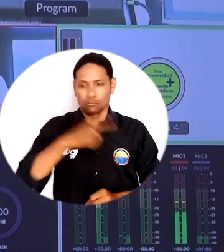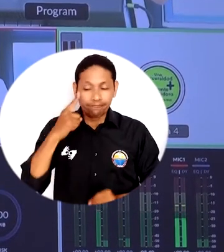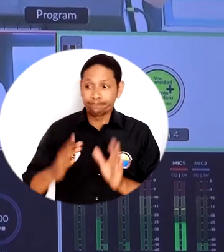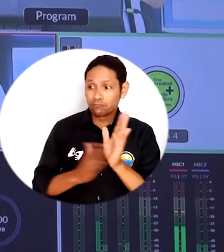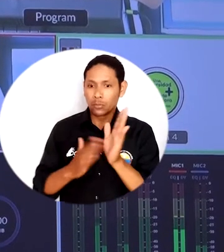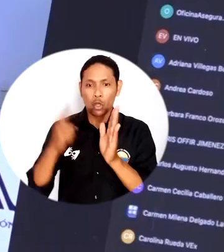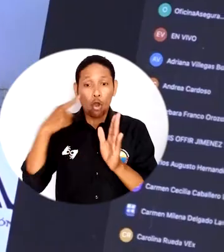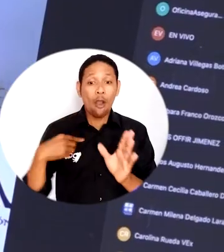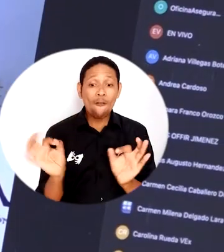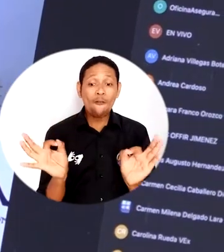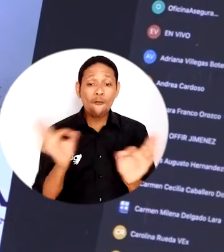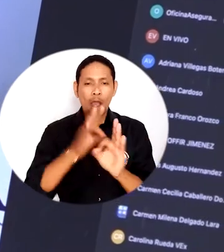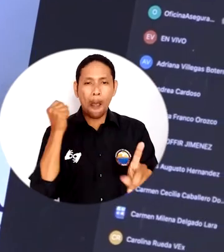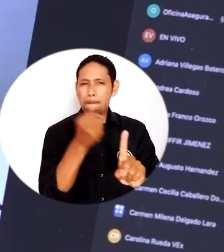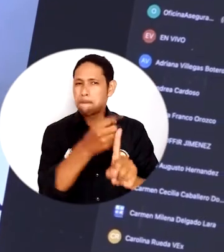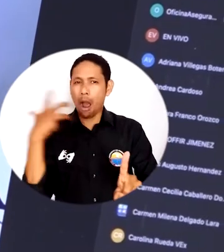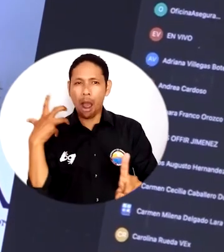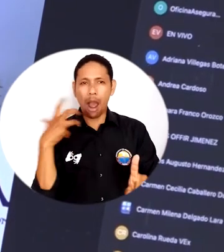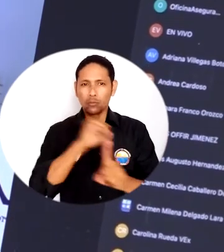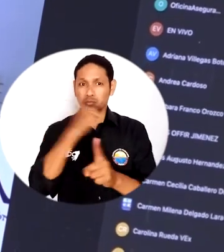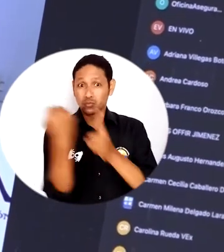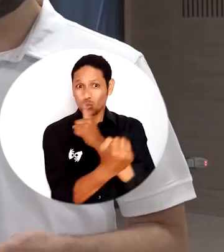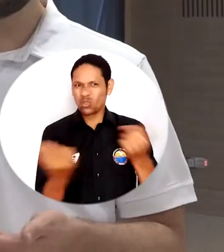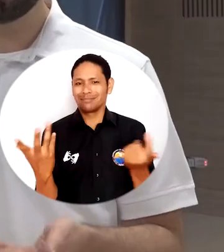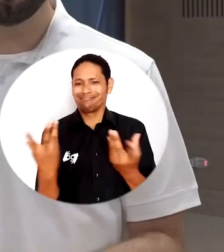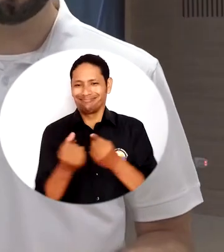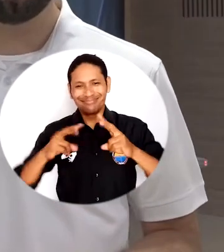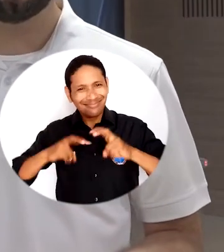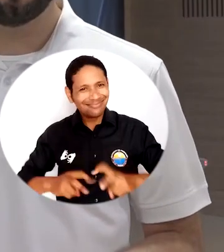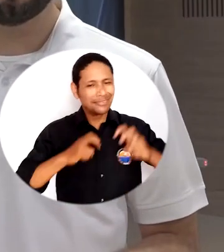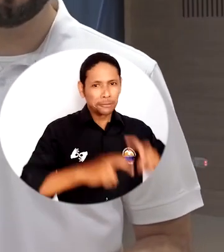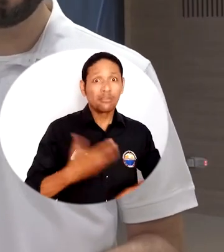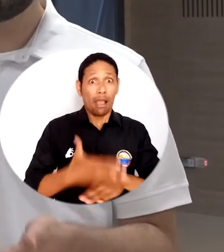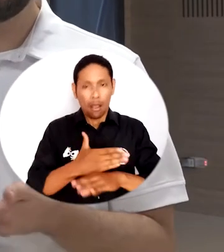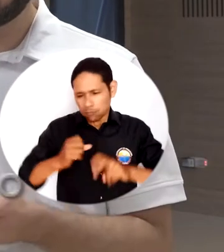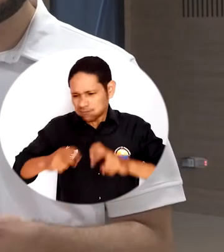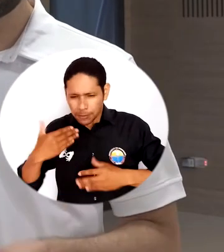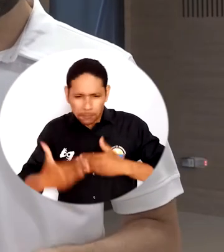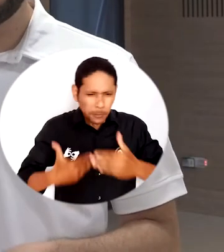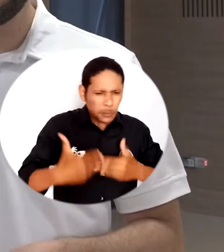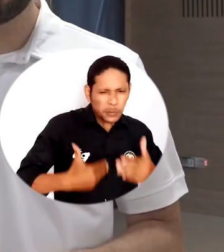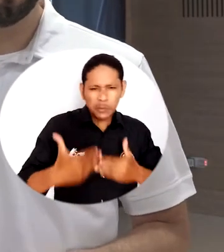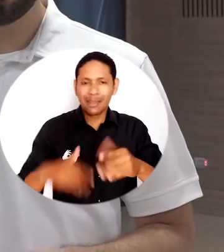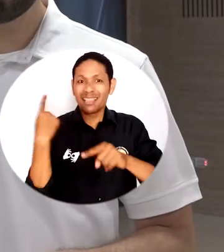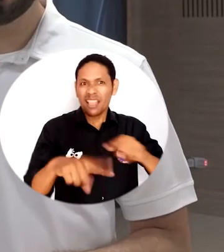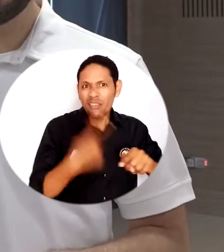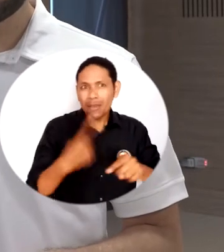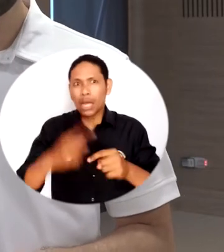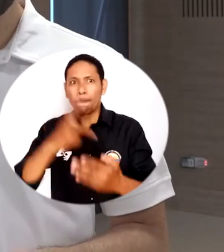Logramos mostrarles cómo es el enfoque de pertinencia e impacto social de la universidad, cómo desde los grupos de investigación se vienen desarrollando